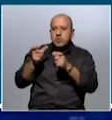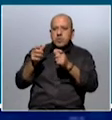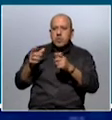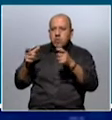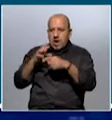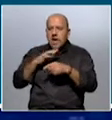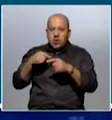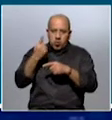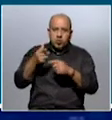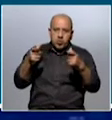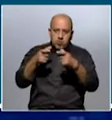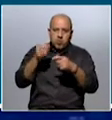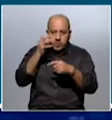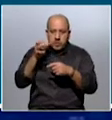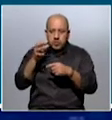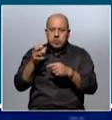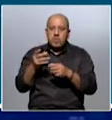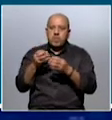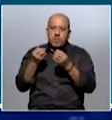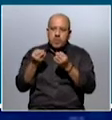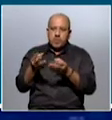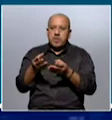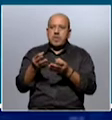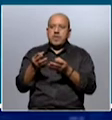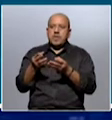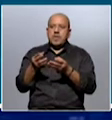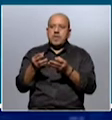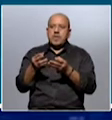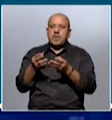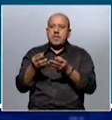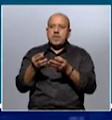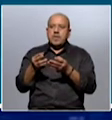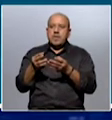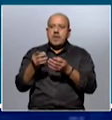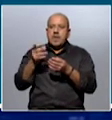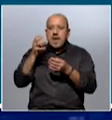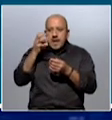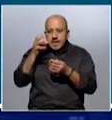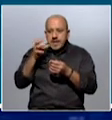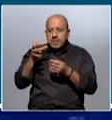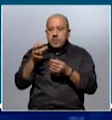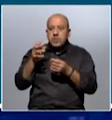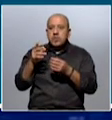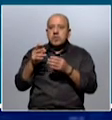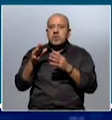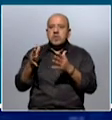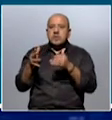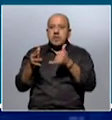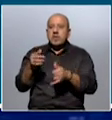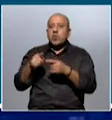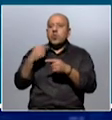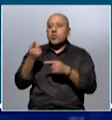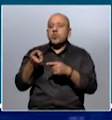otros grupos de riesgo. Porque el riesgo acá es tener otras